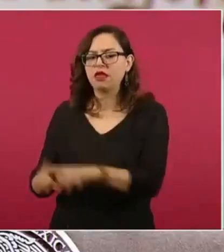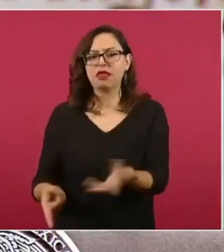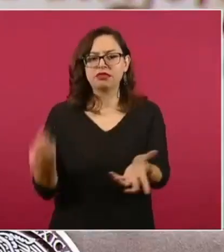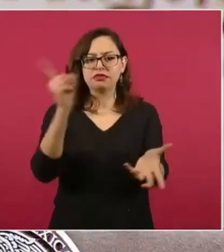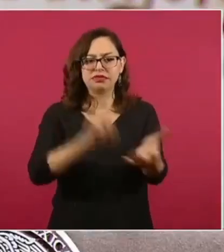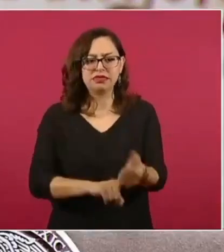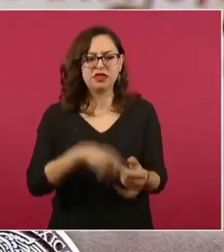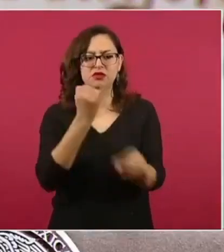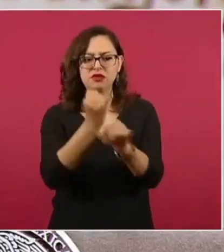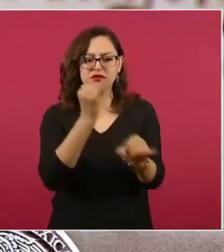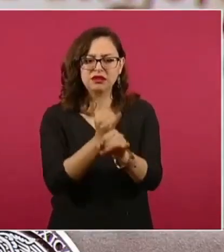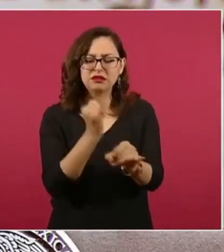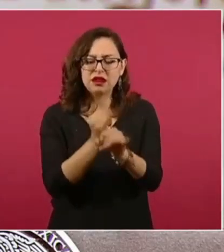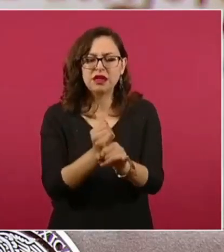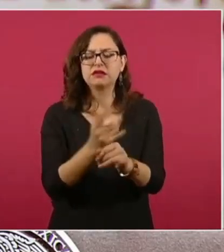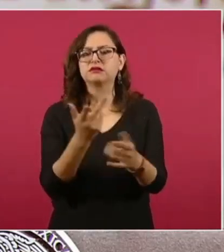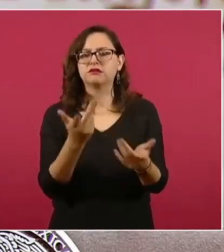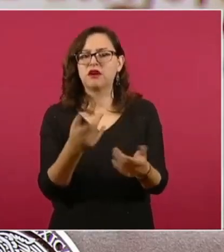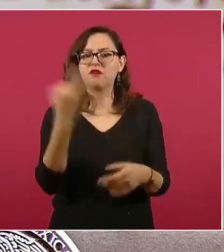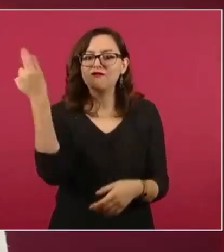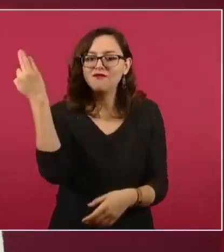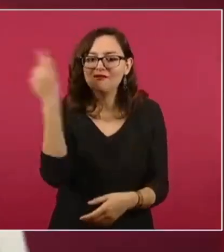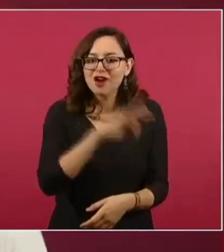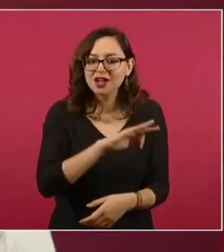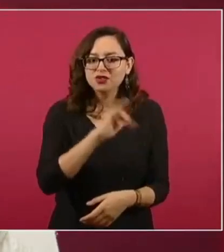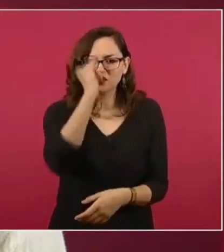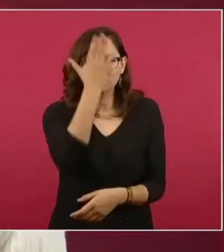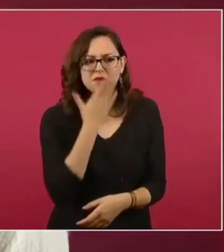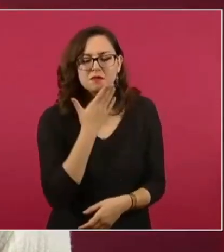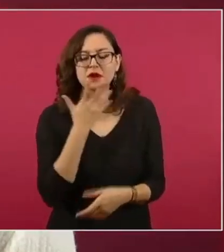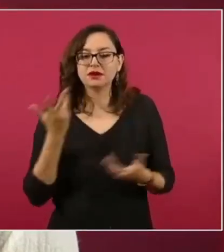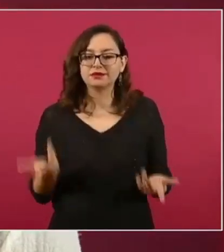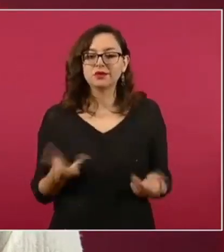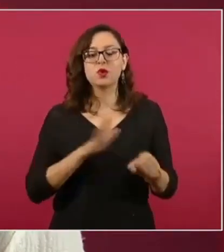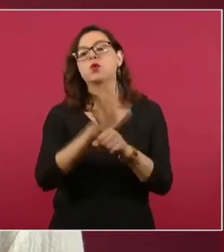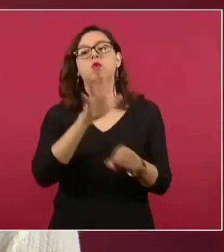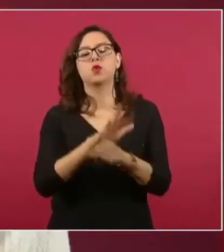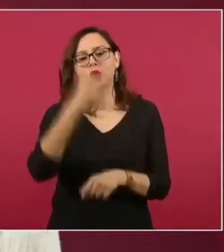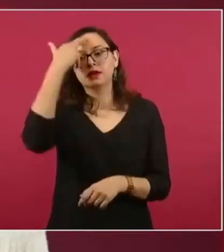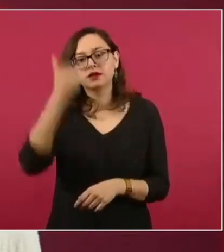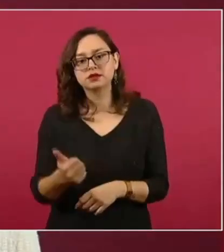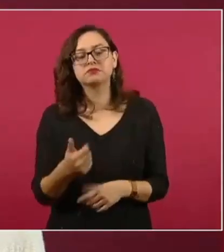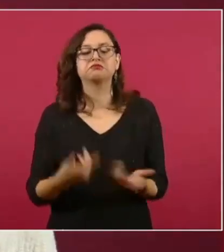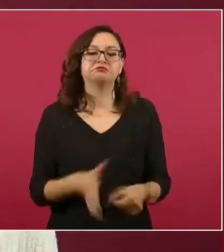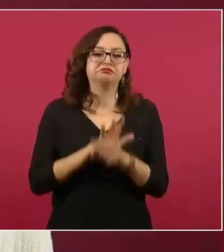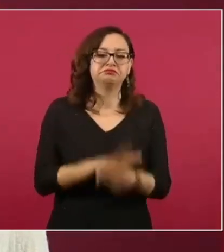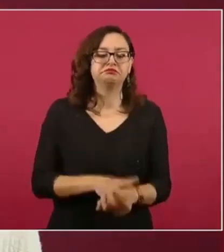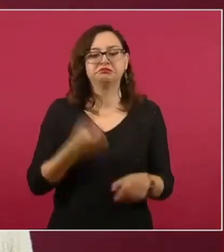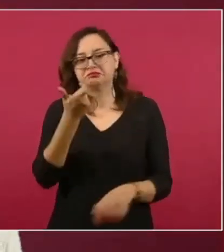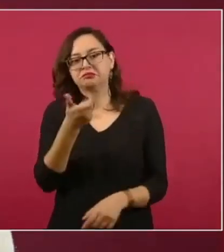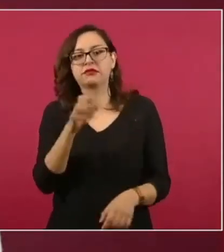la creación de muchos perfiles en redes sociales con intenciones como extorsionar, defraudar, difundir información